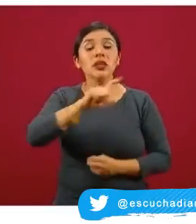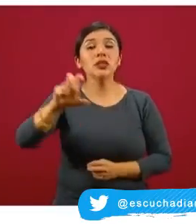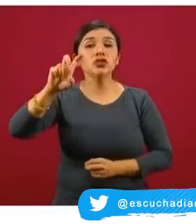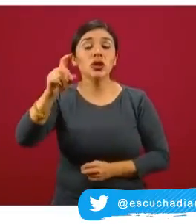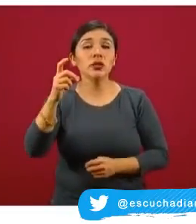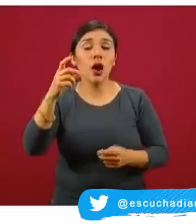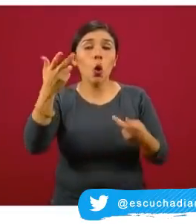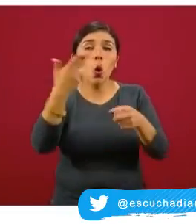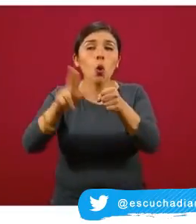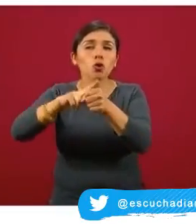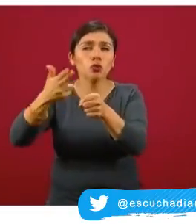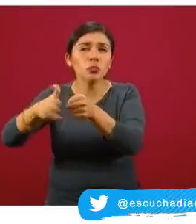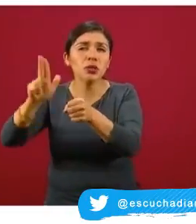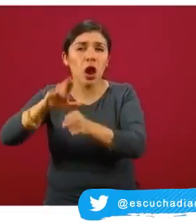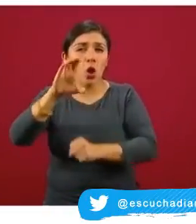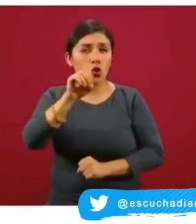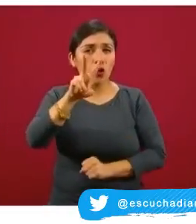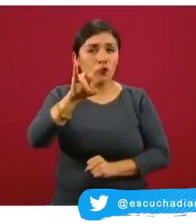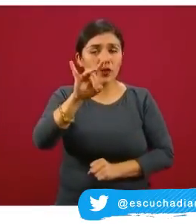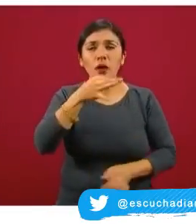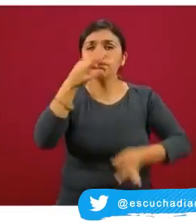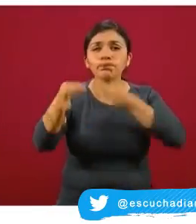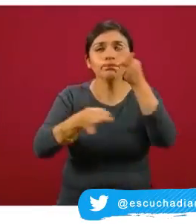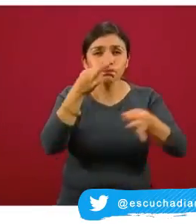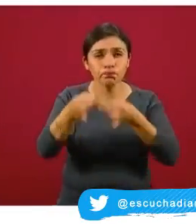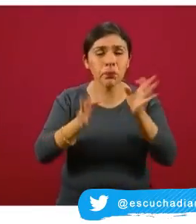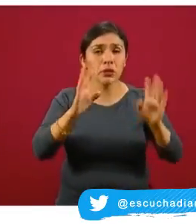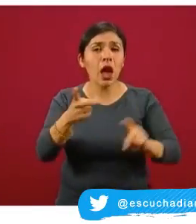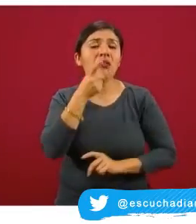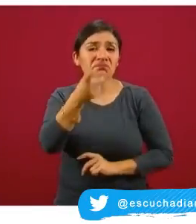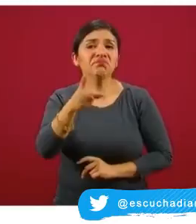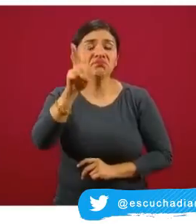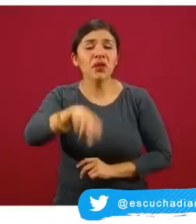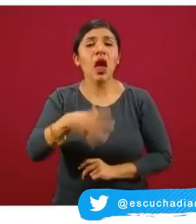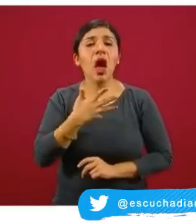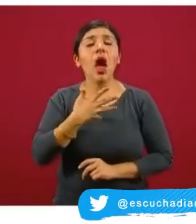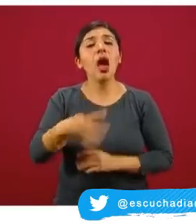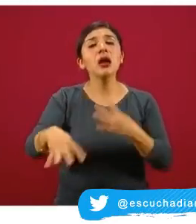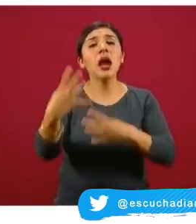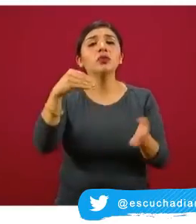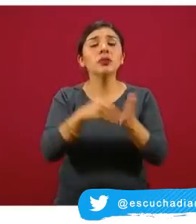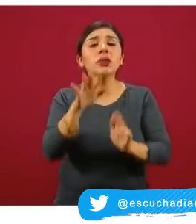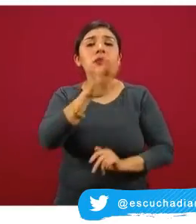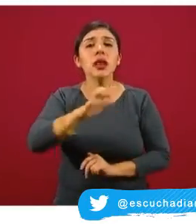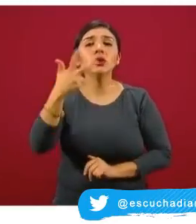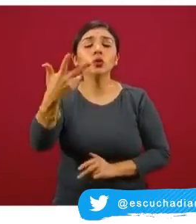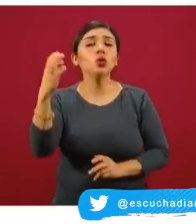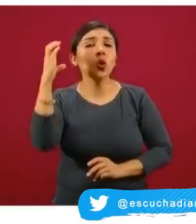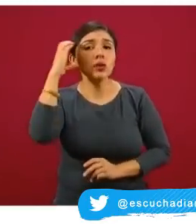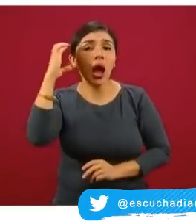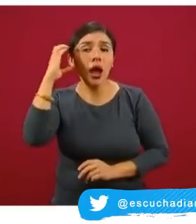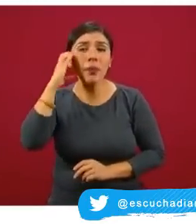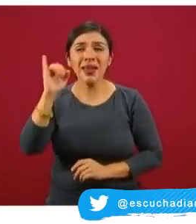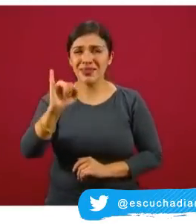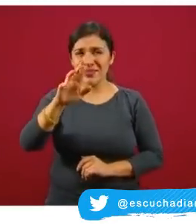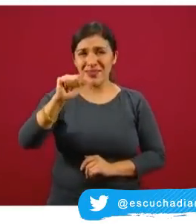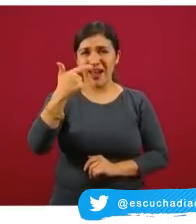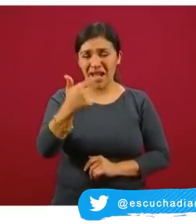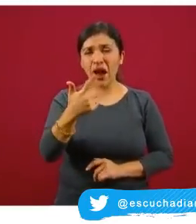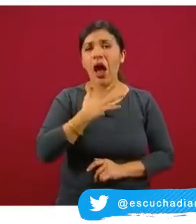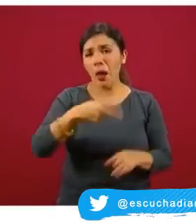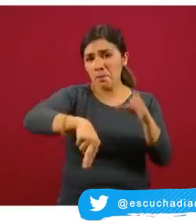COVID que están notificando a esta red. Nos dijeron que hay 14 mil 508 camas IRAJ general